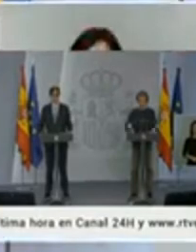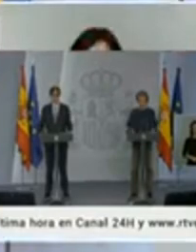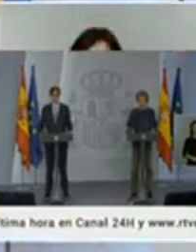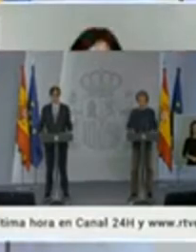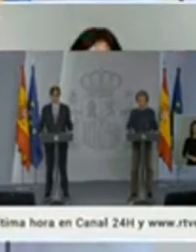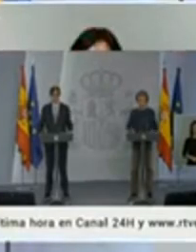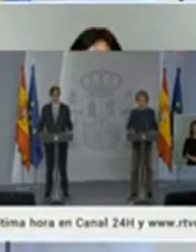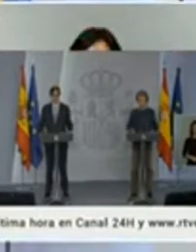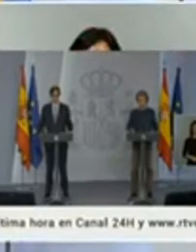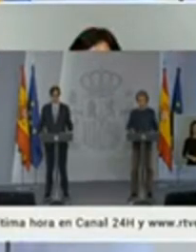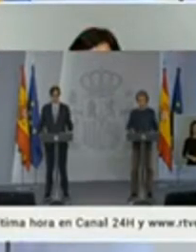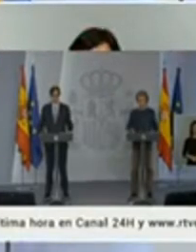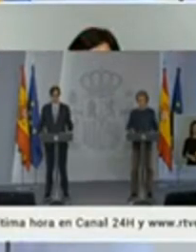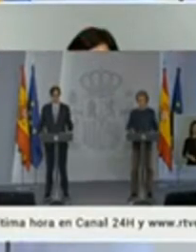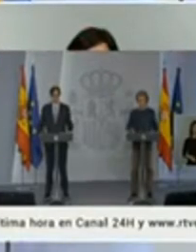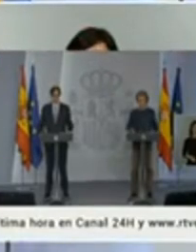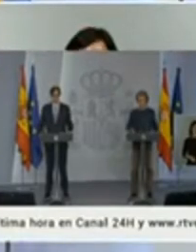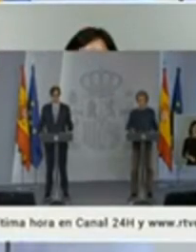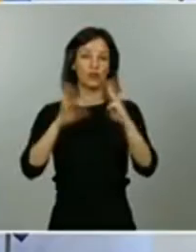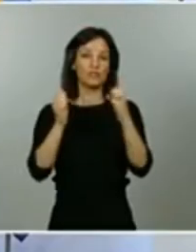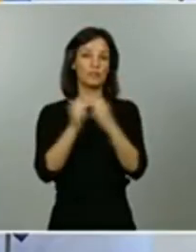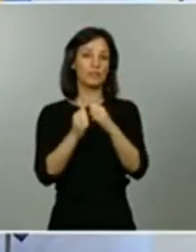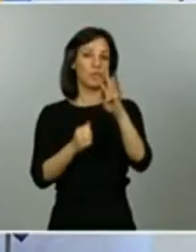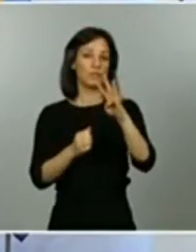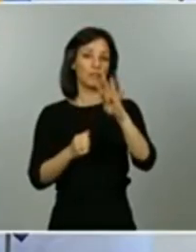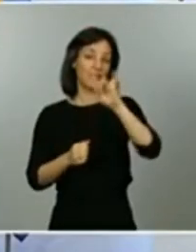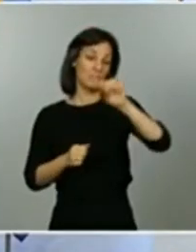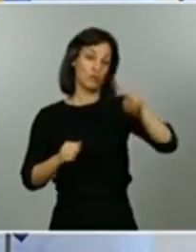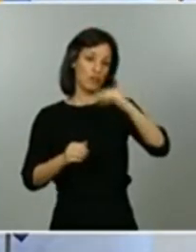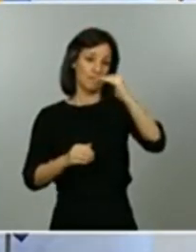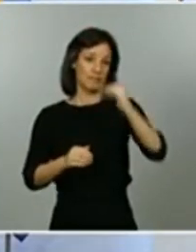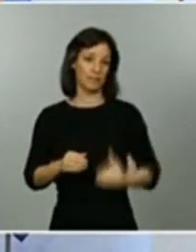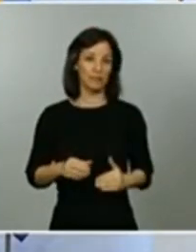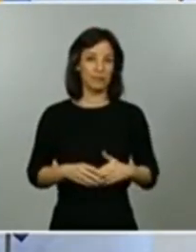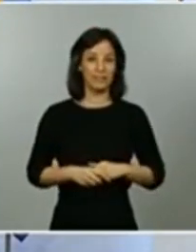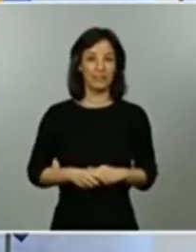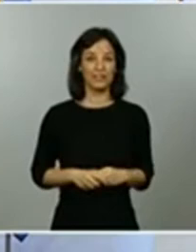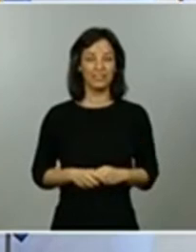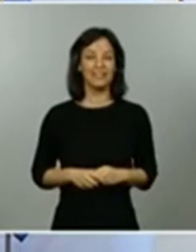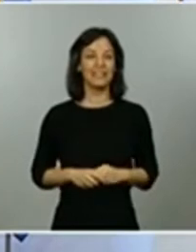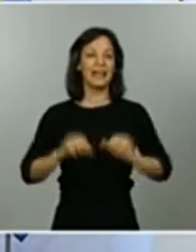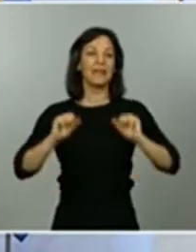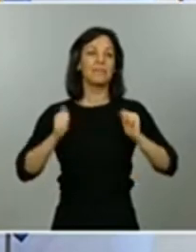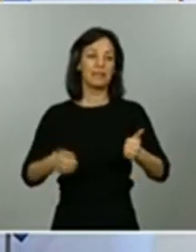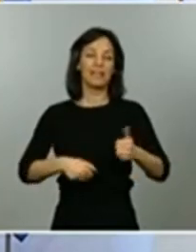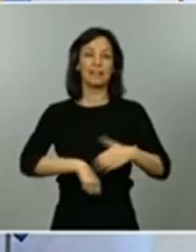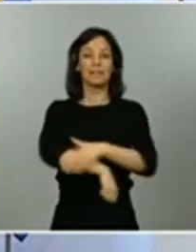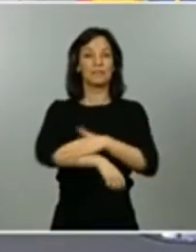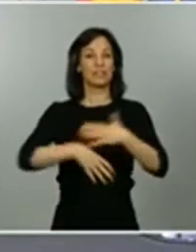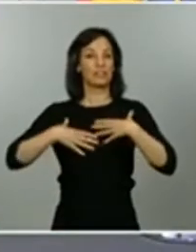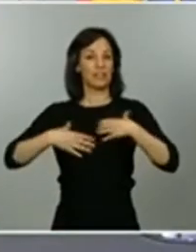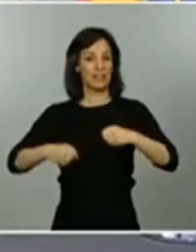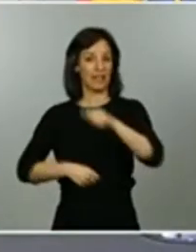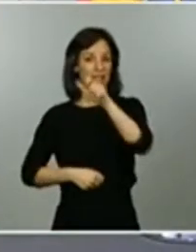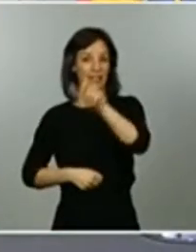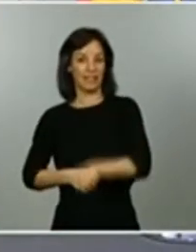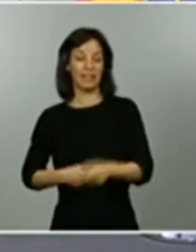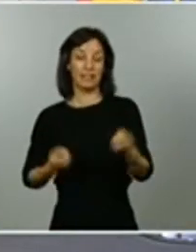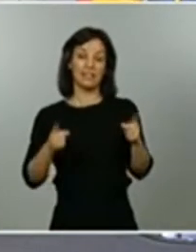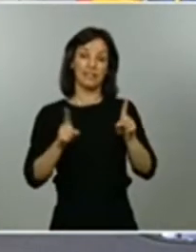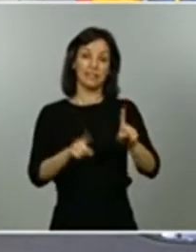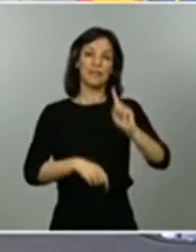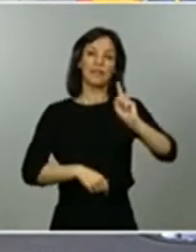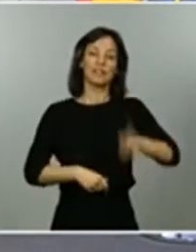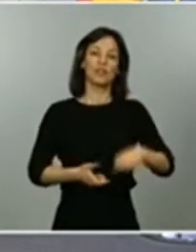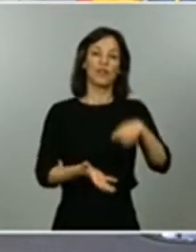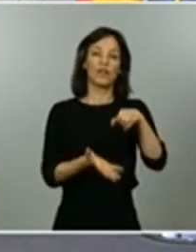Son las 8 y 24, una hora menos en Canarias. Comienza la comparecencia del ministro de Sanidad, Salvador Illa, y el director del Centro de